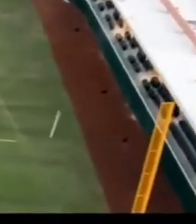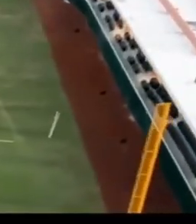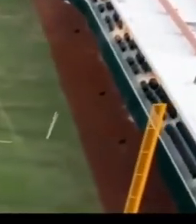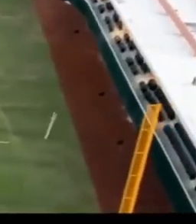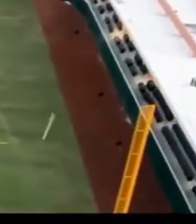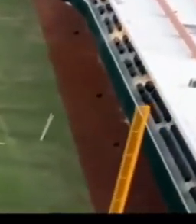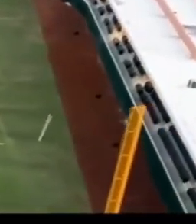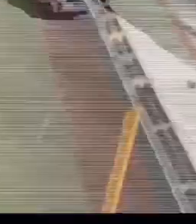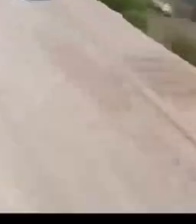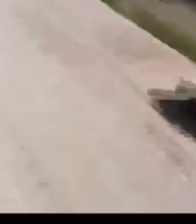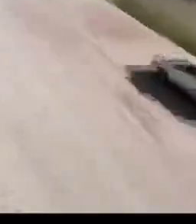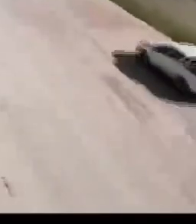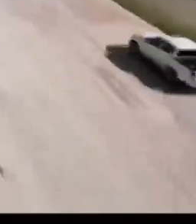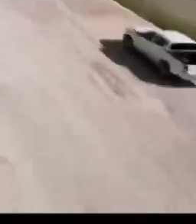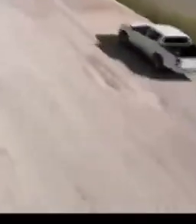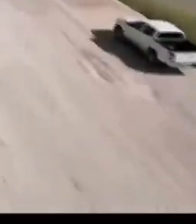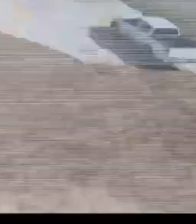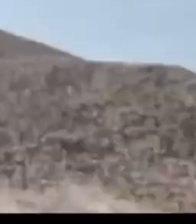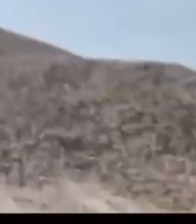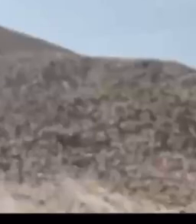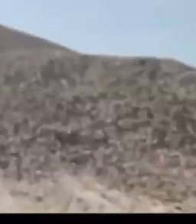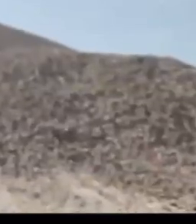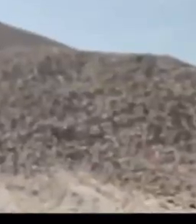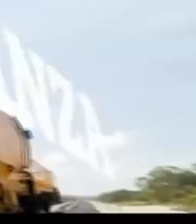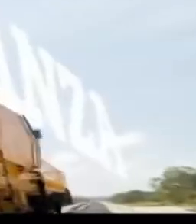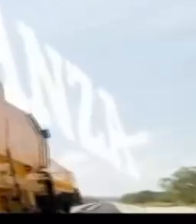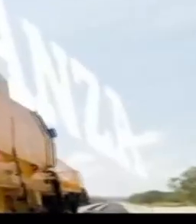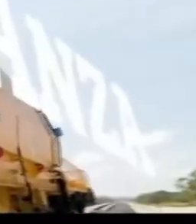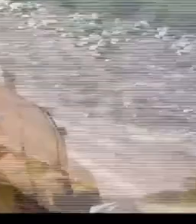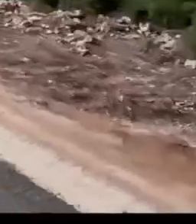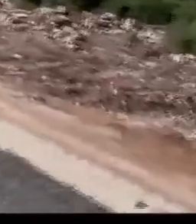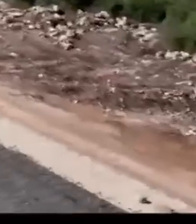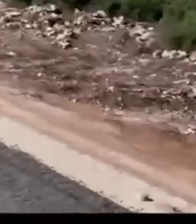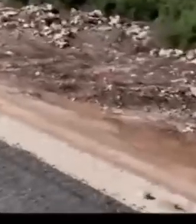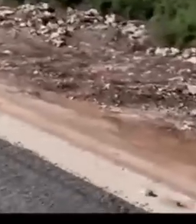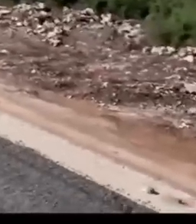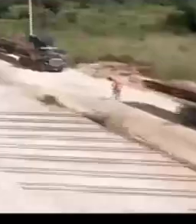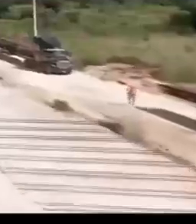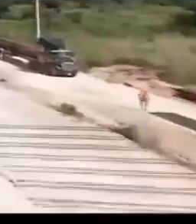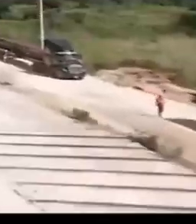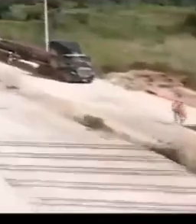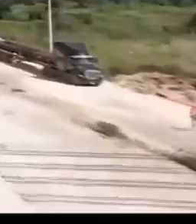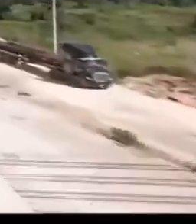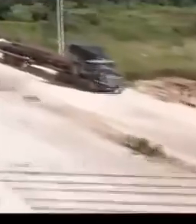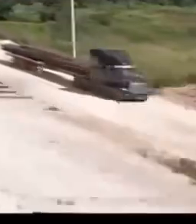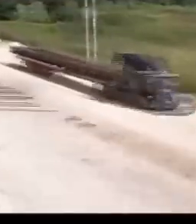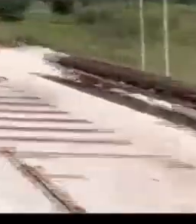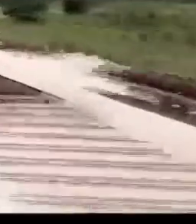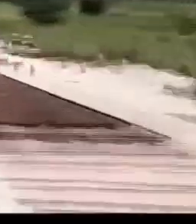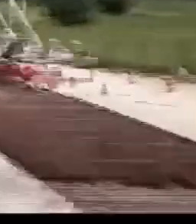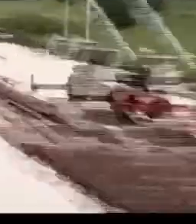sus nuevos talentos. La construcción del Tren Maya avanza y está cada vez más cerca.